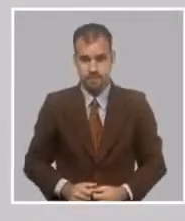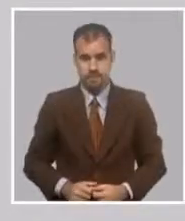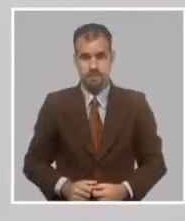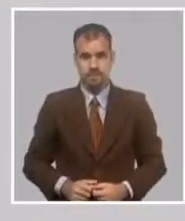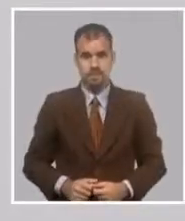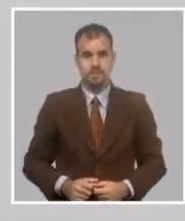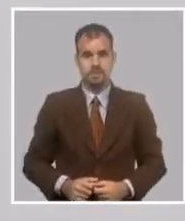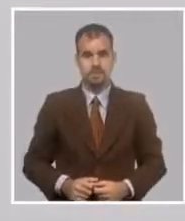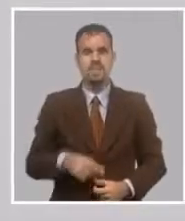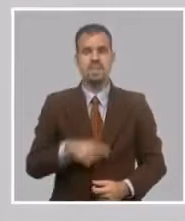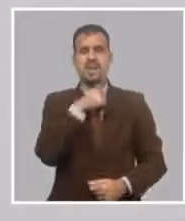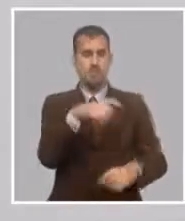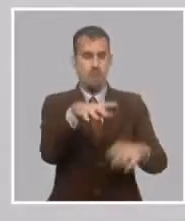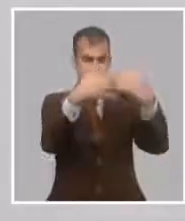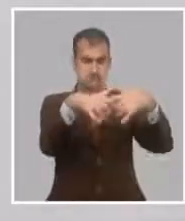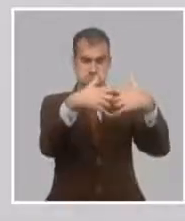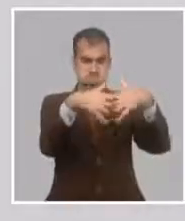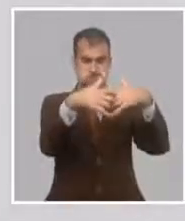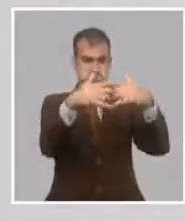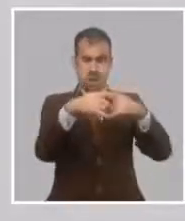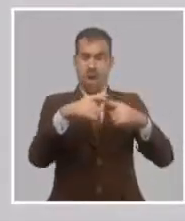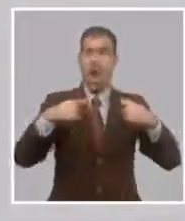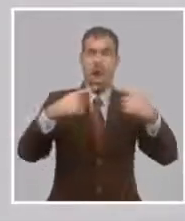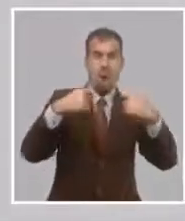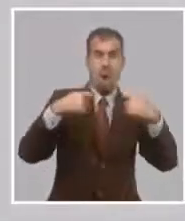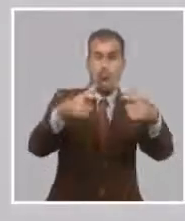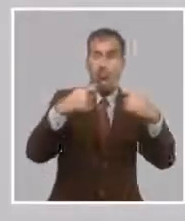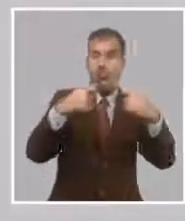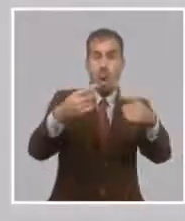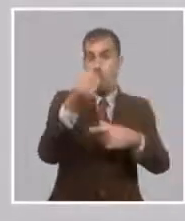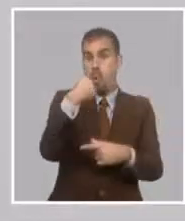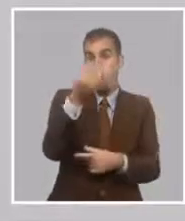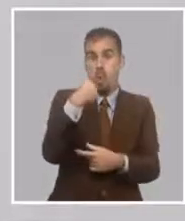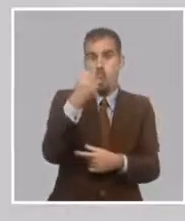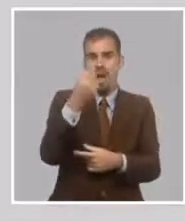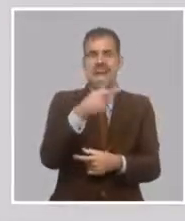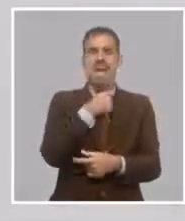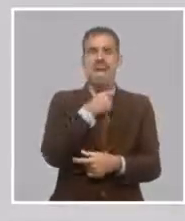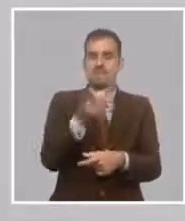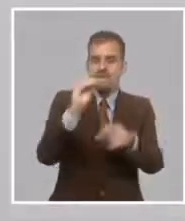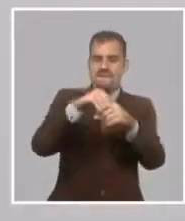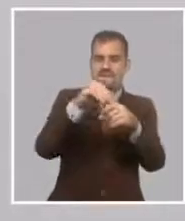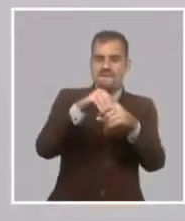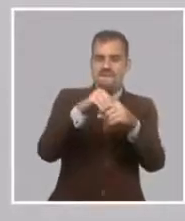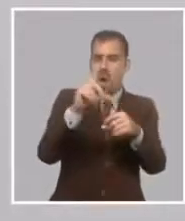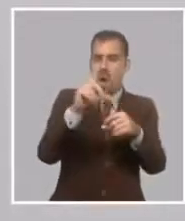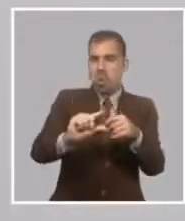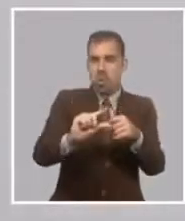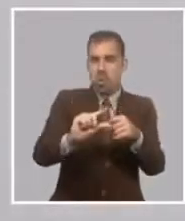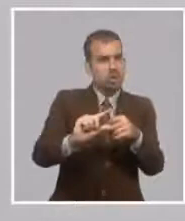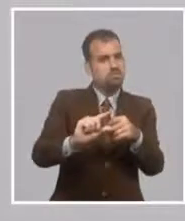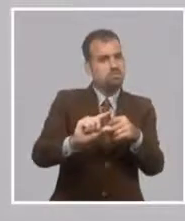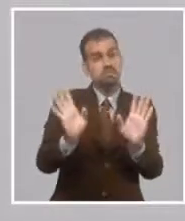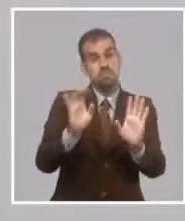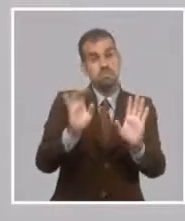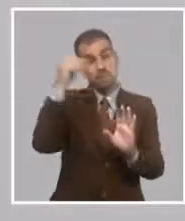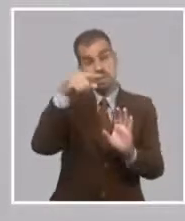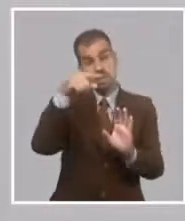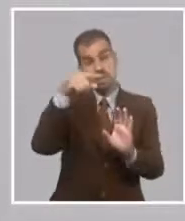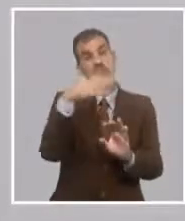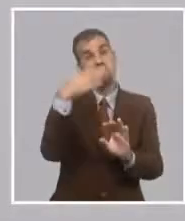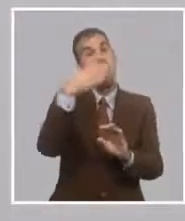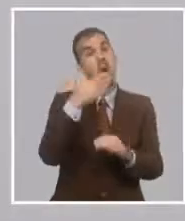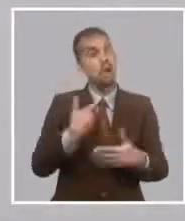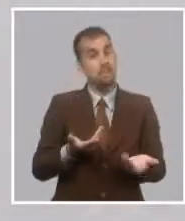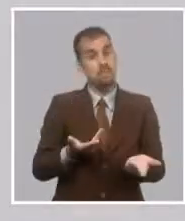cuyos gastos sean mayores que los ingresos que se van a obtener, por el principio de que es un anticipo del ingreso futuro,